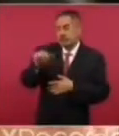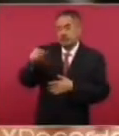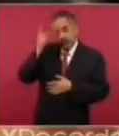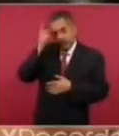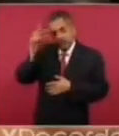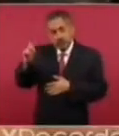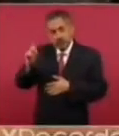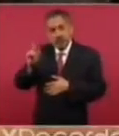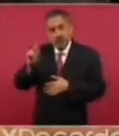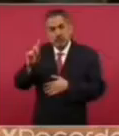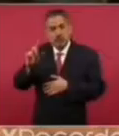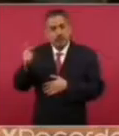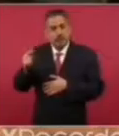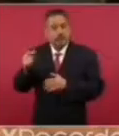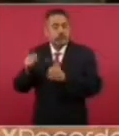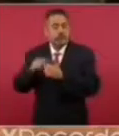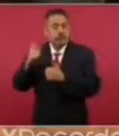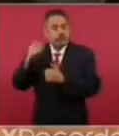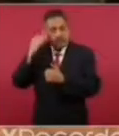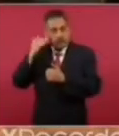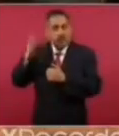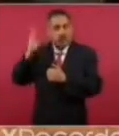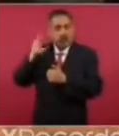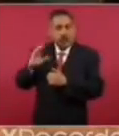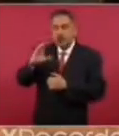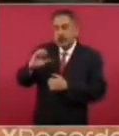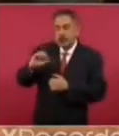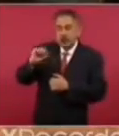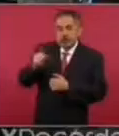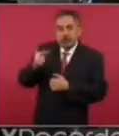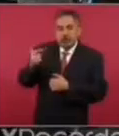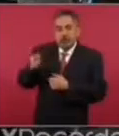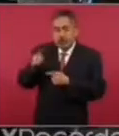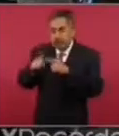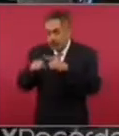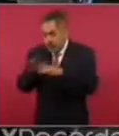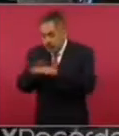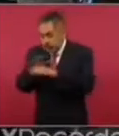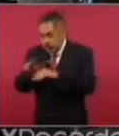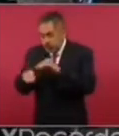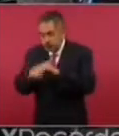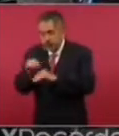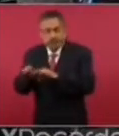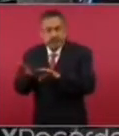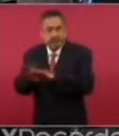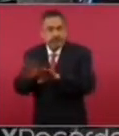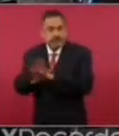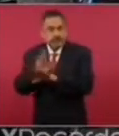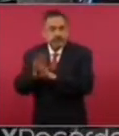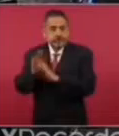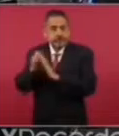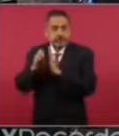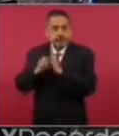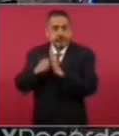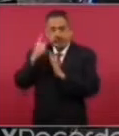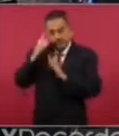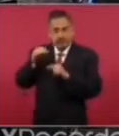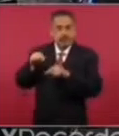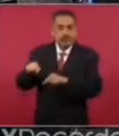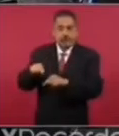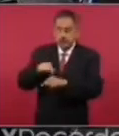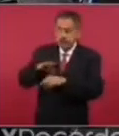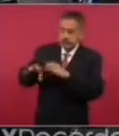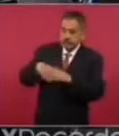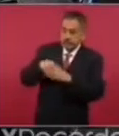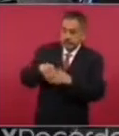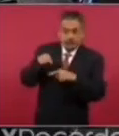con Carlos Salinas de Gontari, él le ayudó a cambiar todos los estatutos de la UDG. ¿Para qué? Para que todas